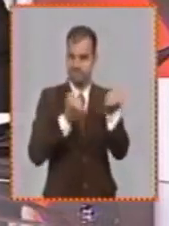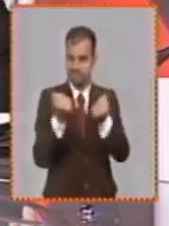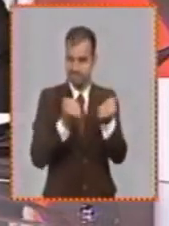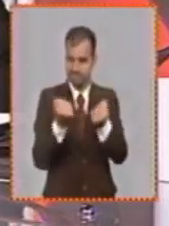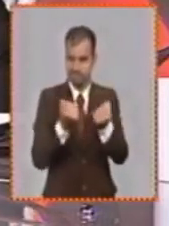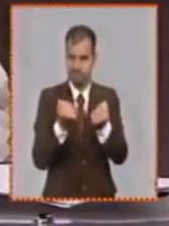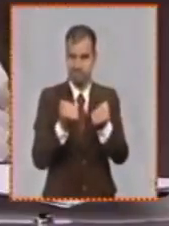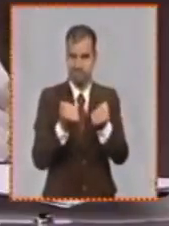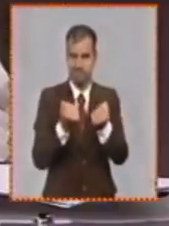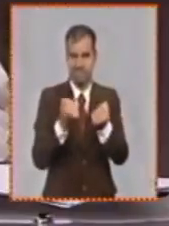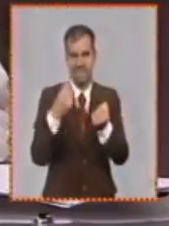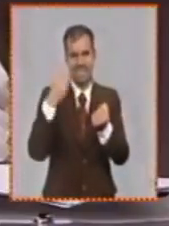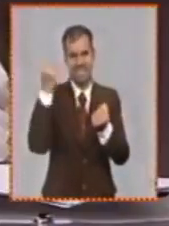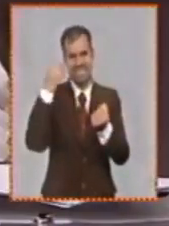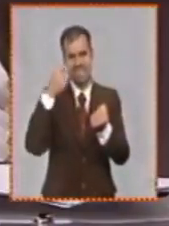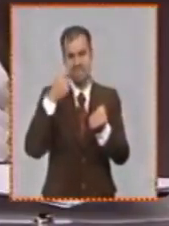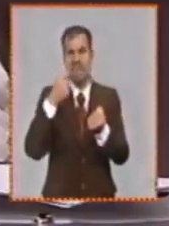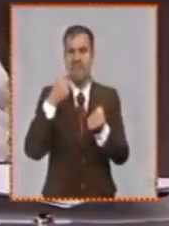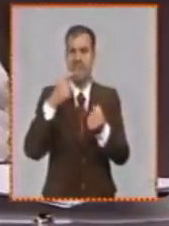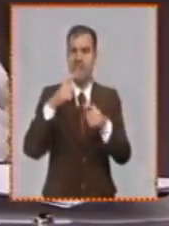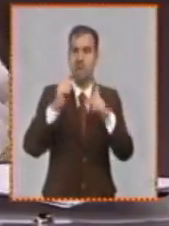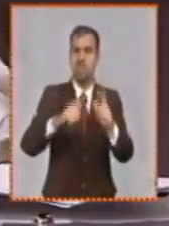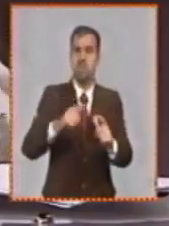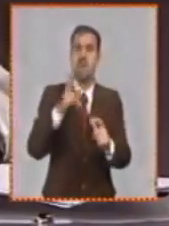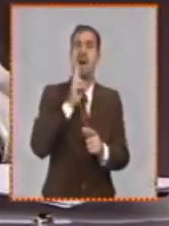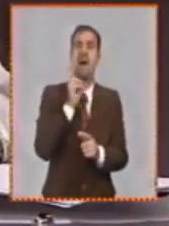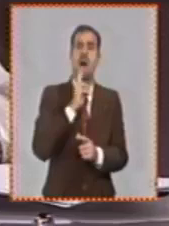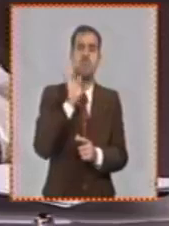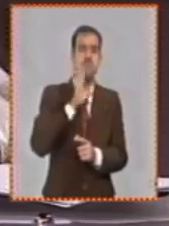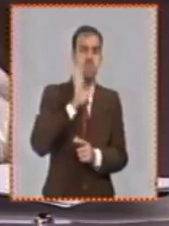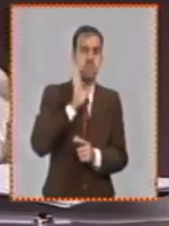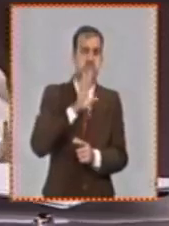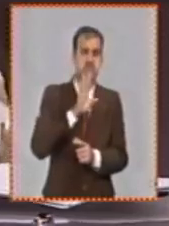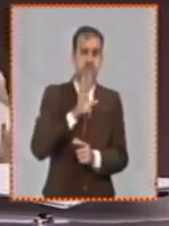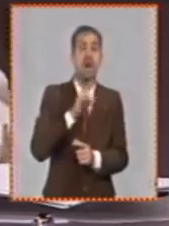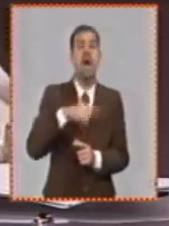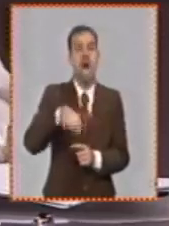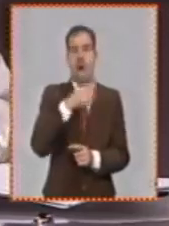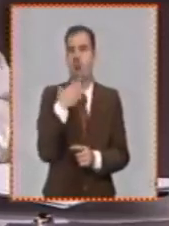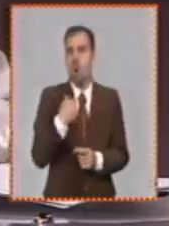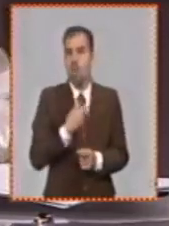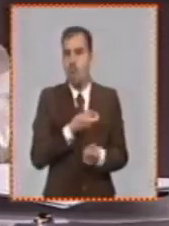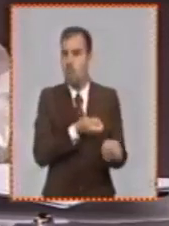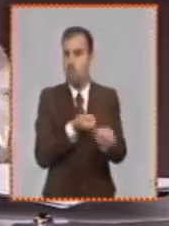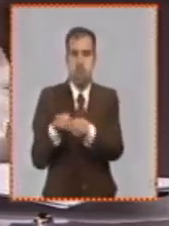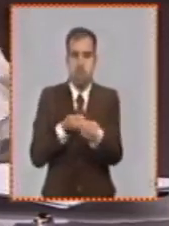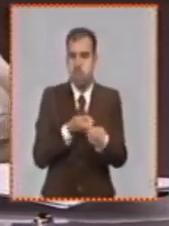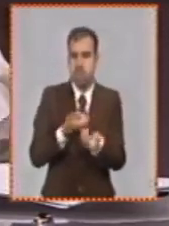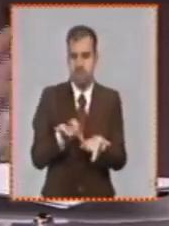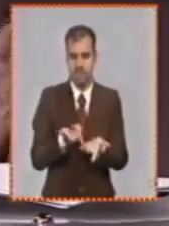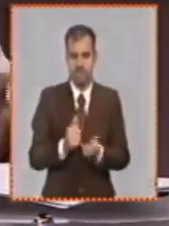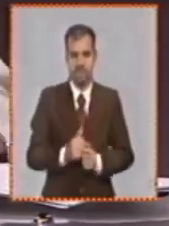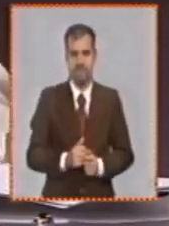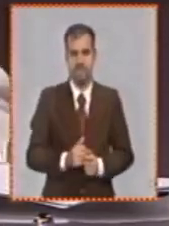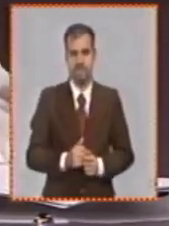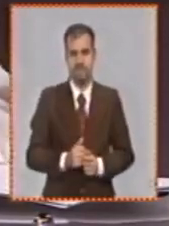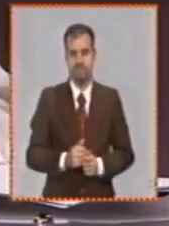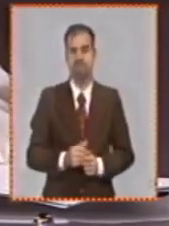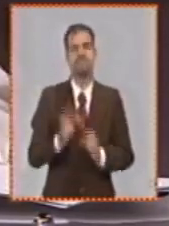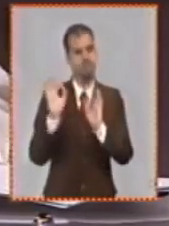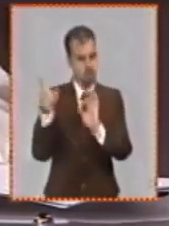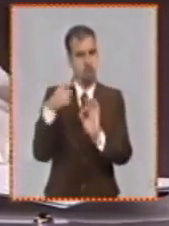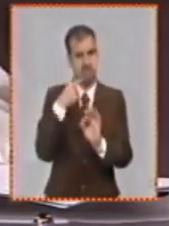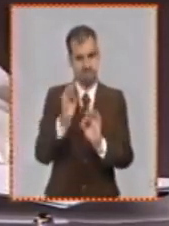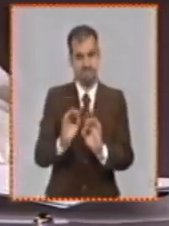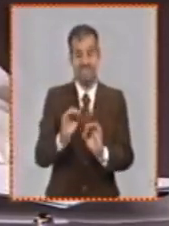con la limpieza de fosas que adelantaba la ministra en algún momento acá en la mesa redonda así mismo es Randy en el caso del transporte obrero también de alto